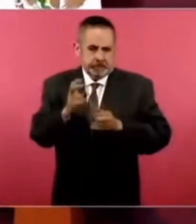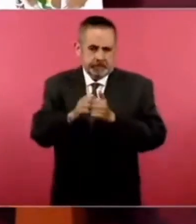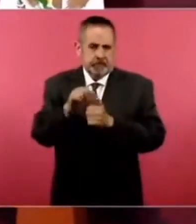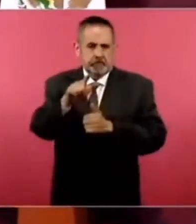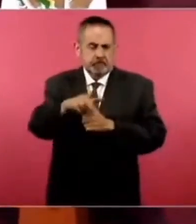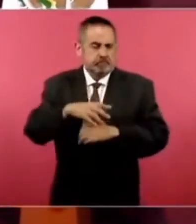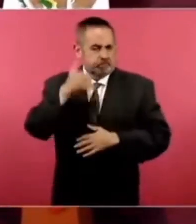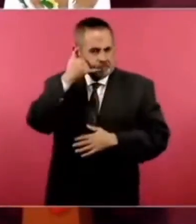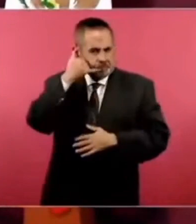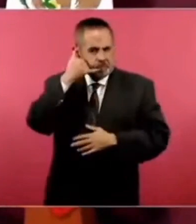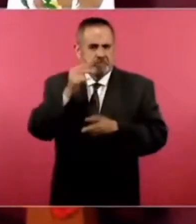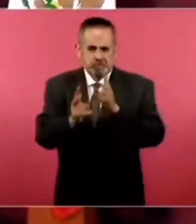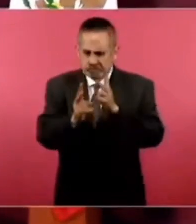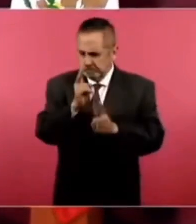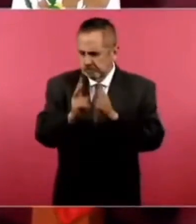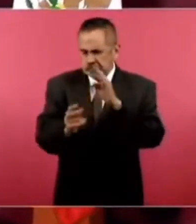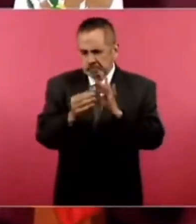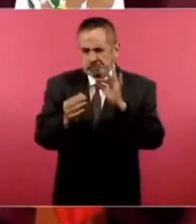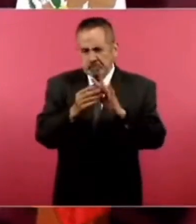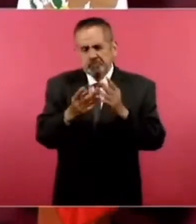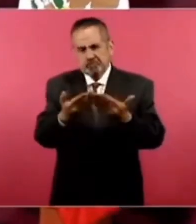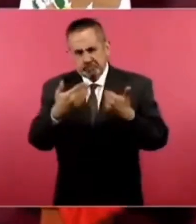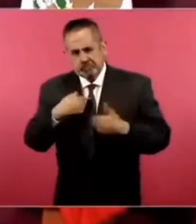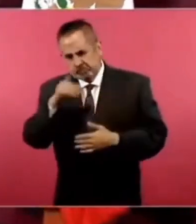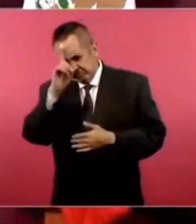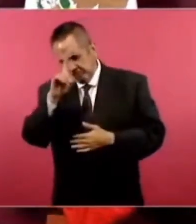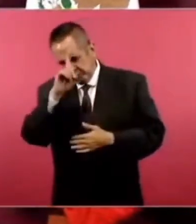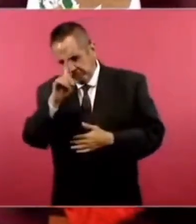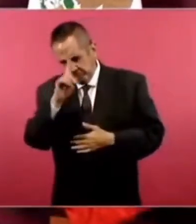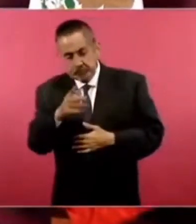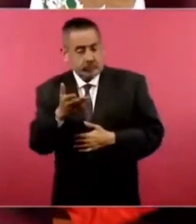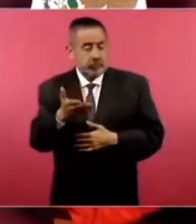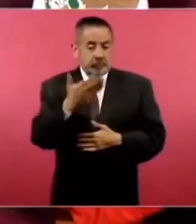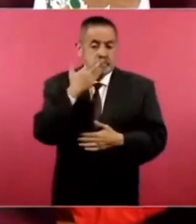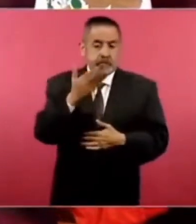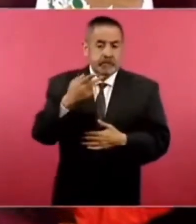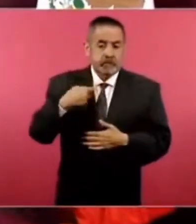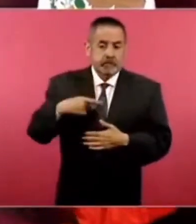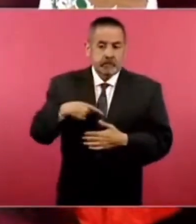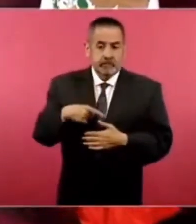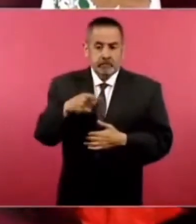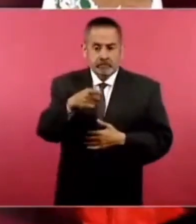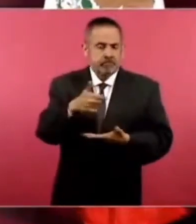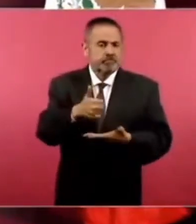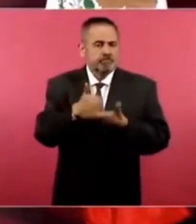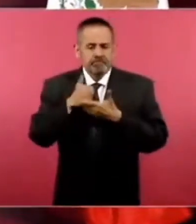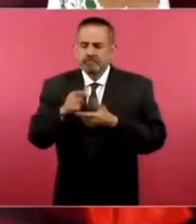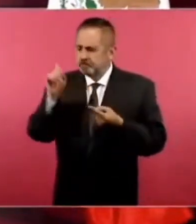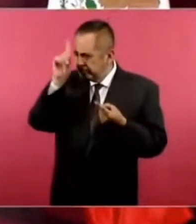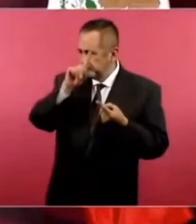por teléfono y el señor ha estado ayudando.